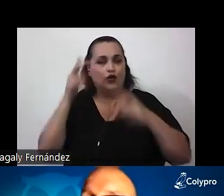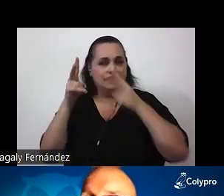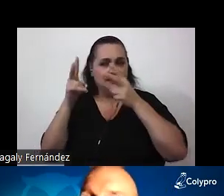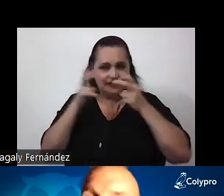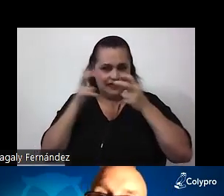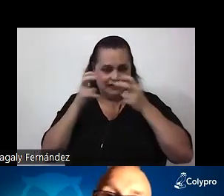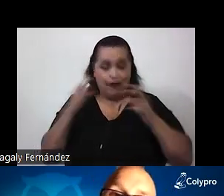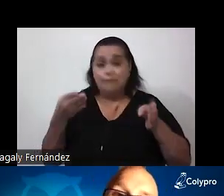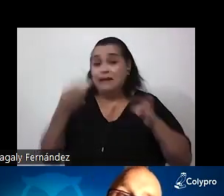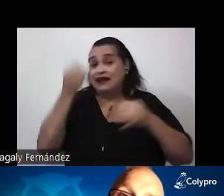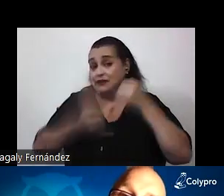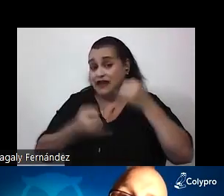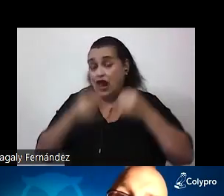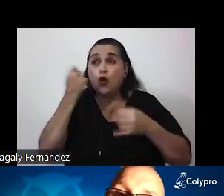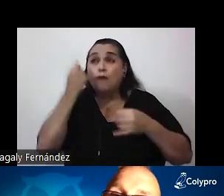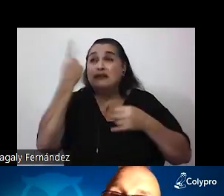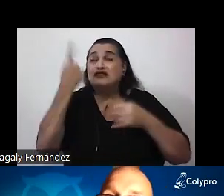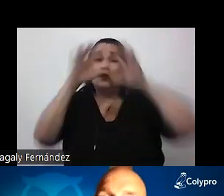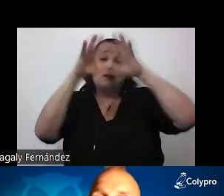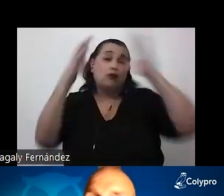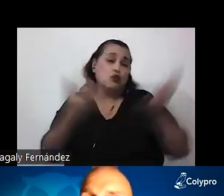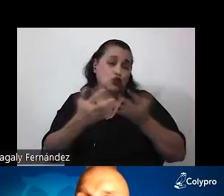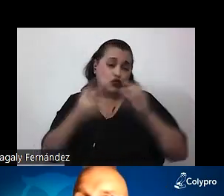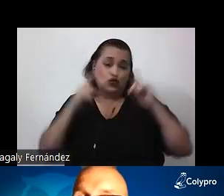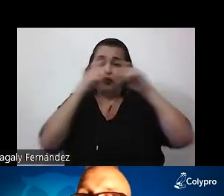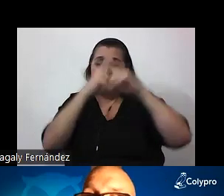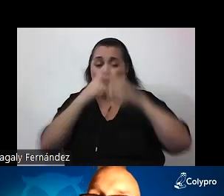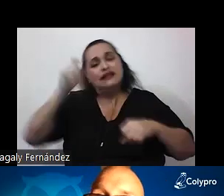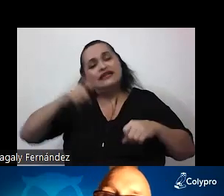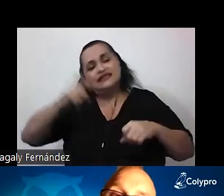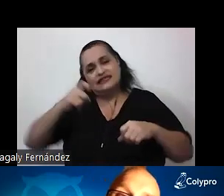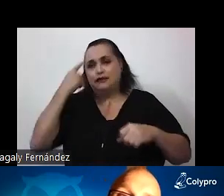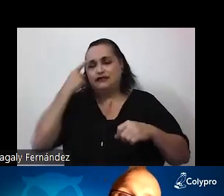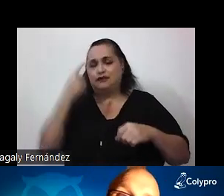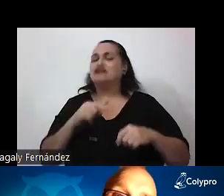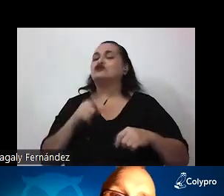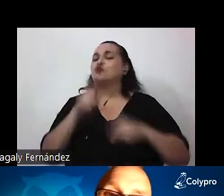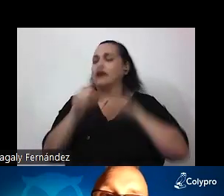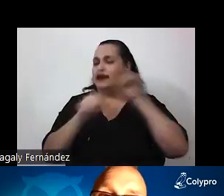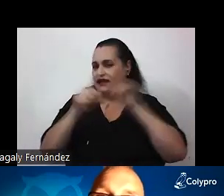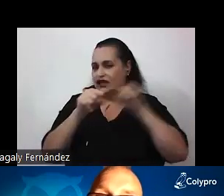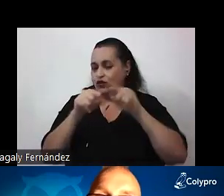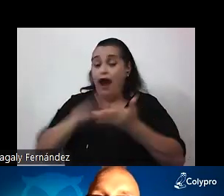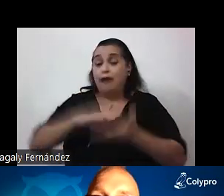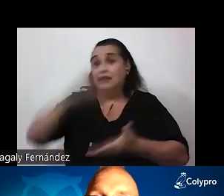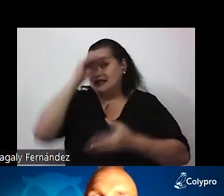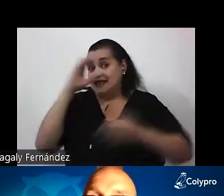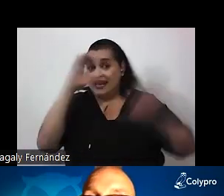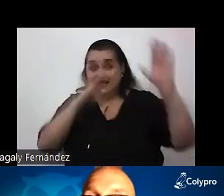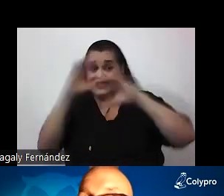comprensión de este mundo complejo requiere el pensamiento crítico el aprendizaje de las ciencias naturales en general